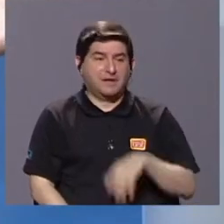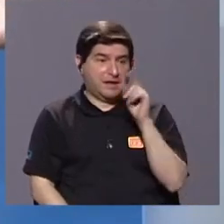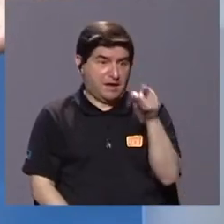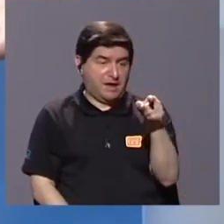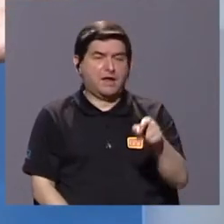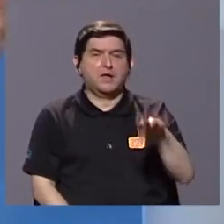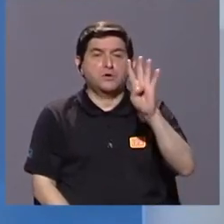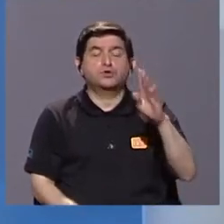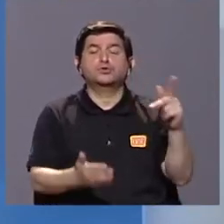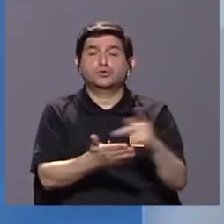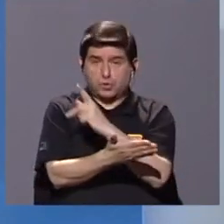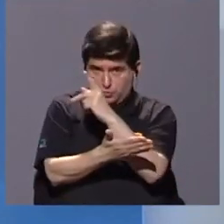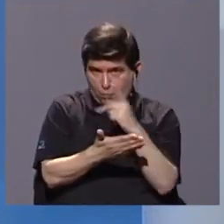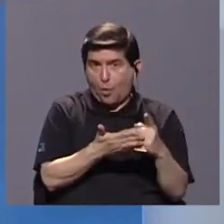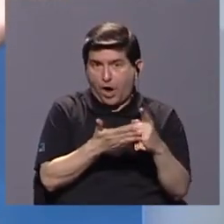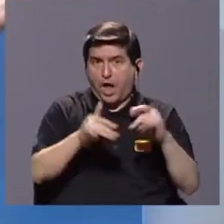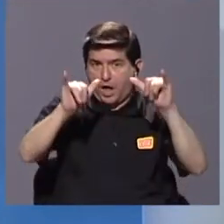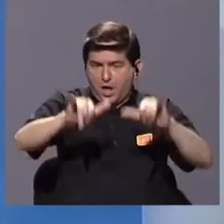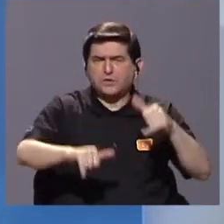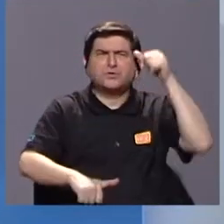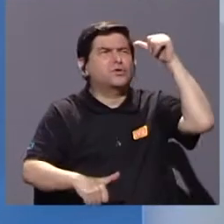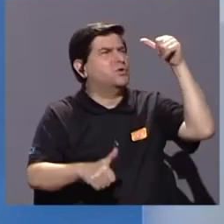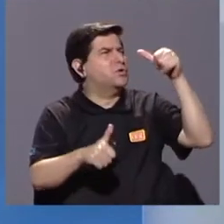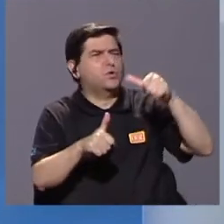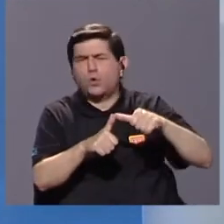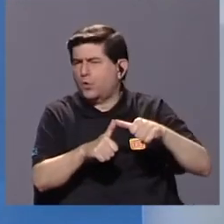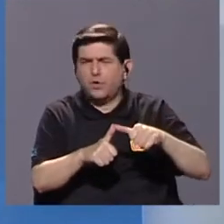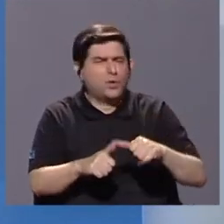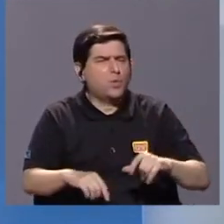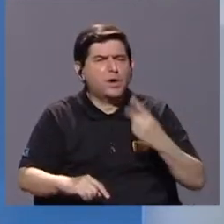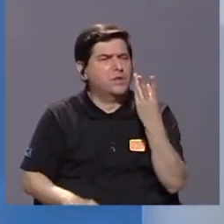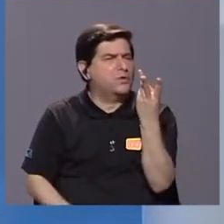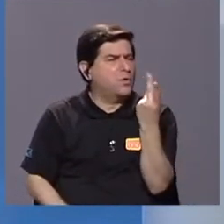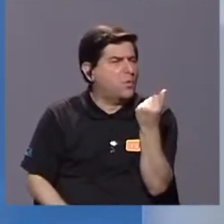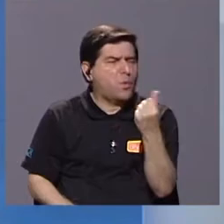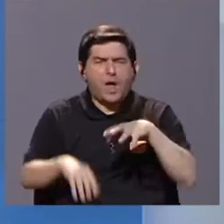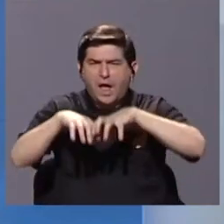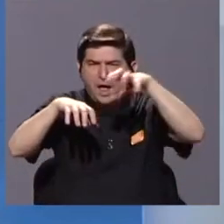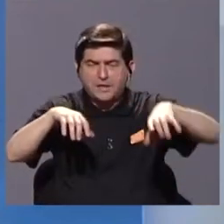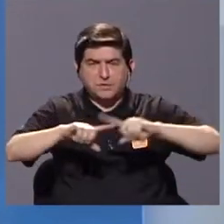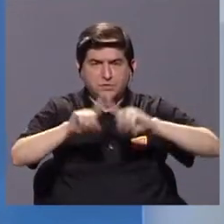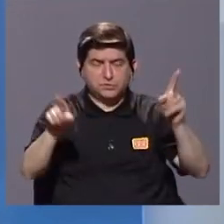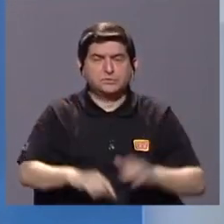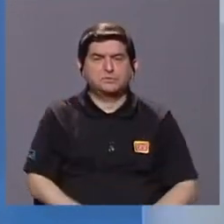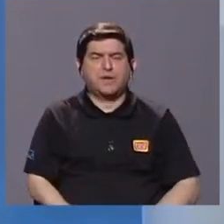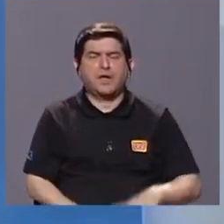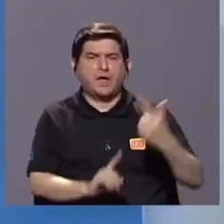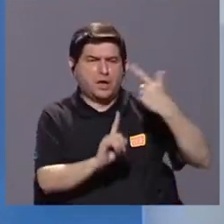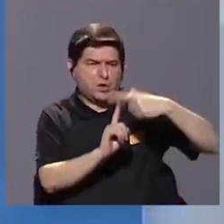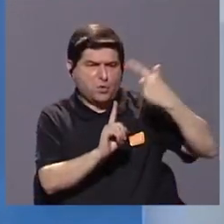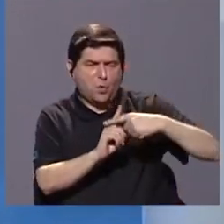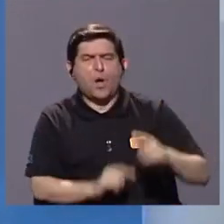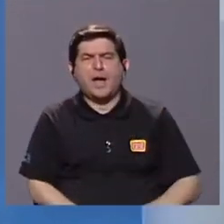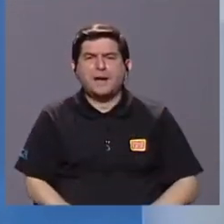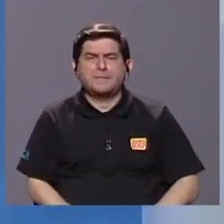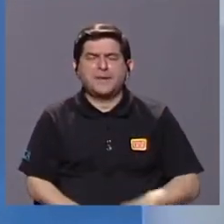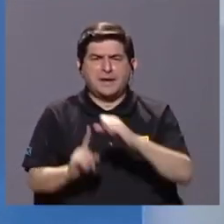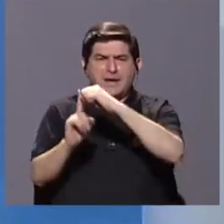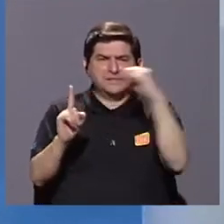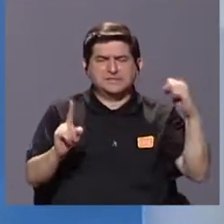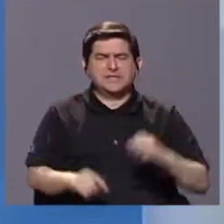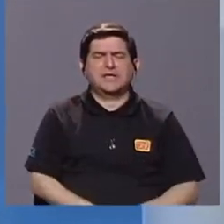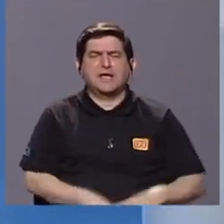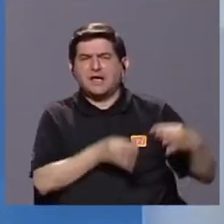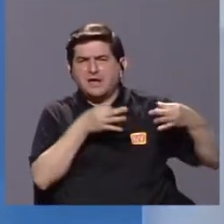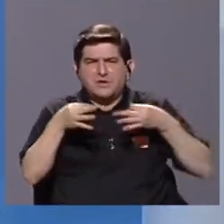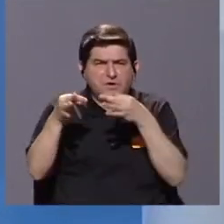está como en cuatro provincias, no recuerdo ahorita la cantidad de cantones, pero están desde Huápiles, Iquirres, Turrialba,